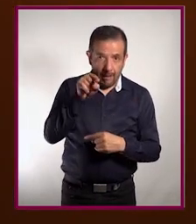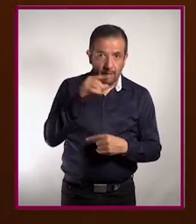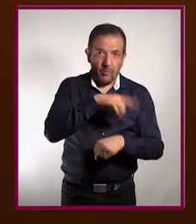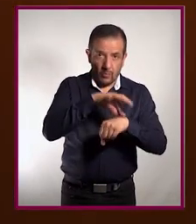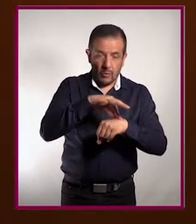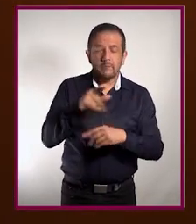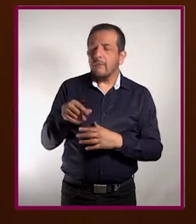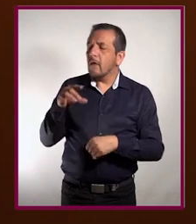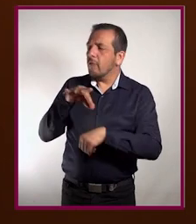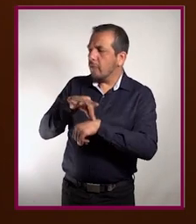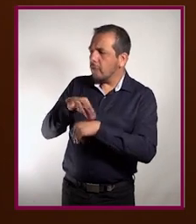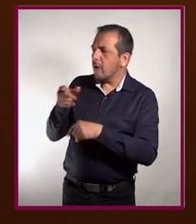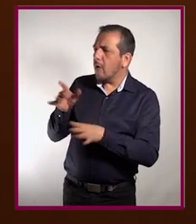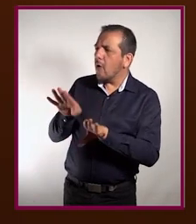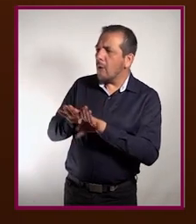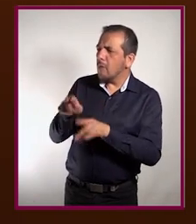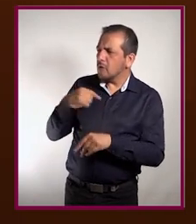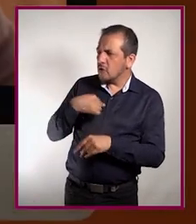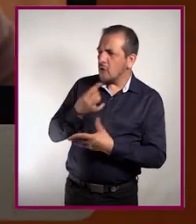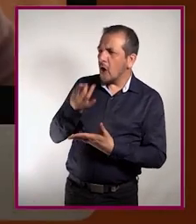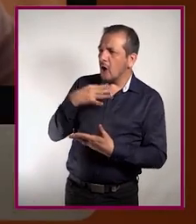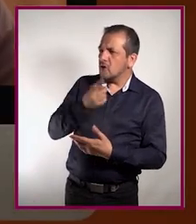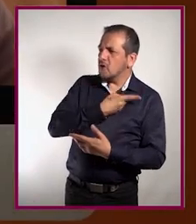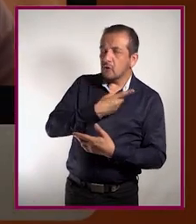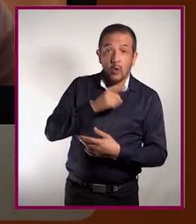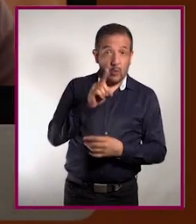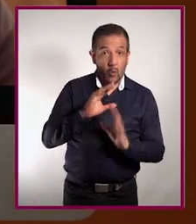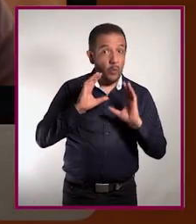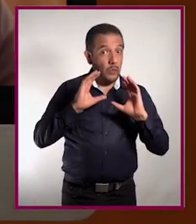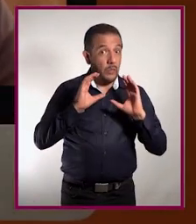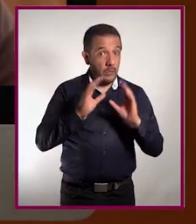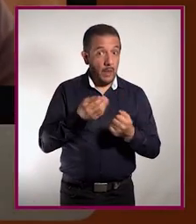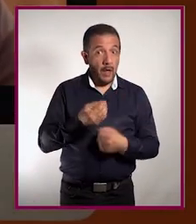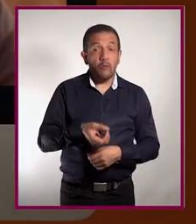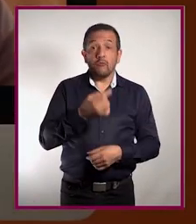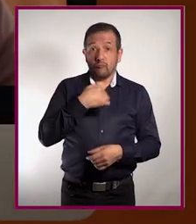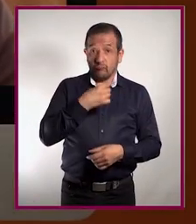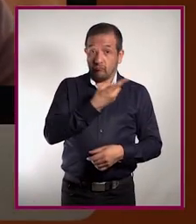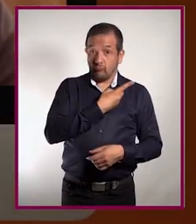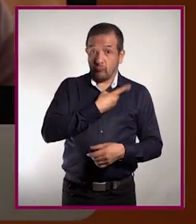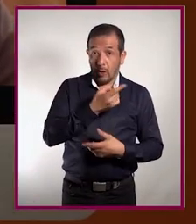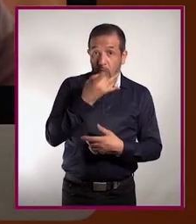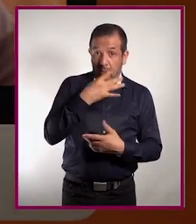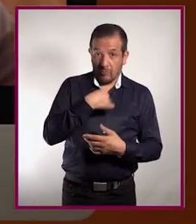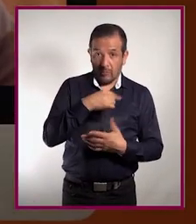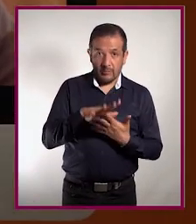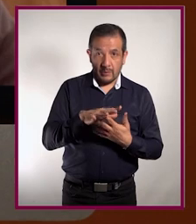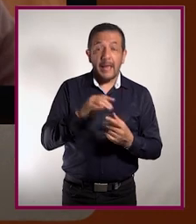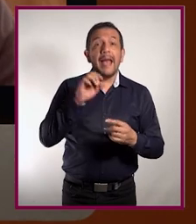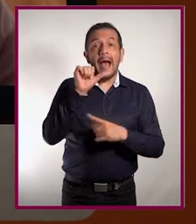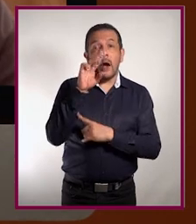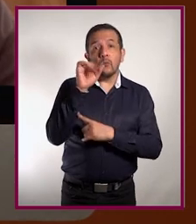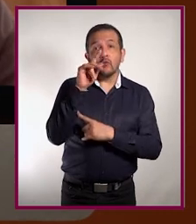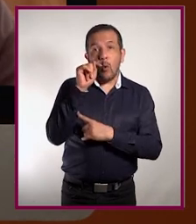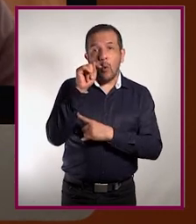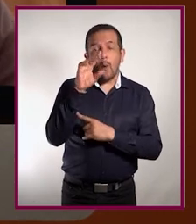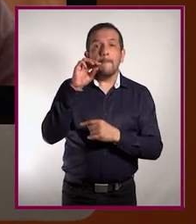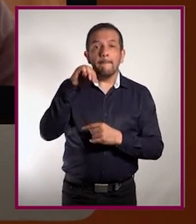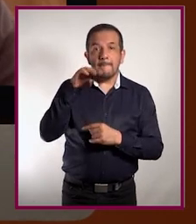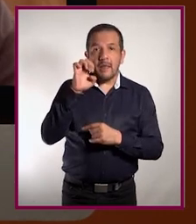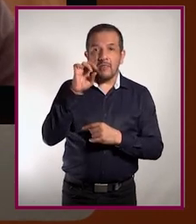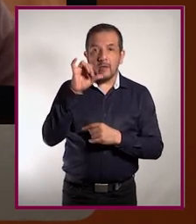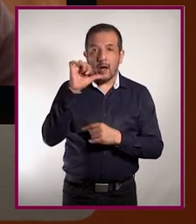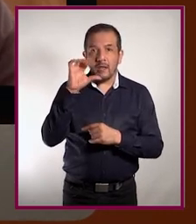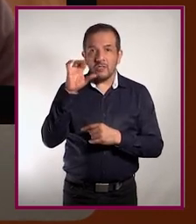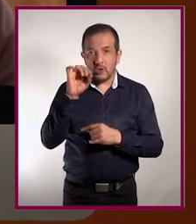¿cuáles son los riesgos de la automedicación? Hay varios riesgos de la automedicación. Uno importante es que la automedicación puede